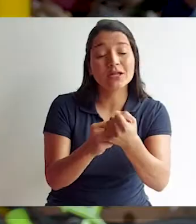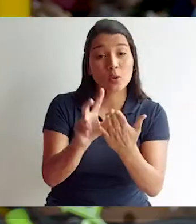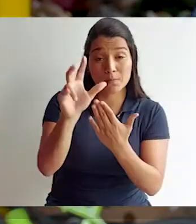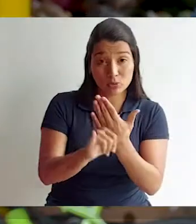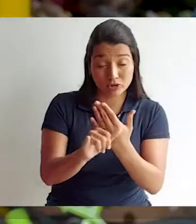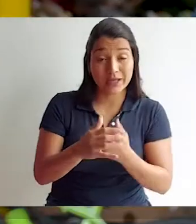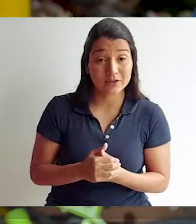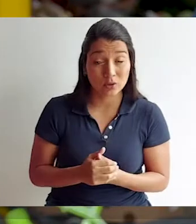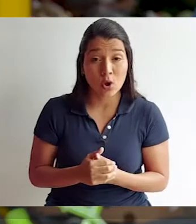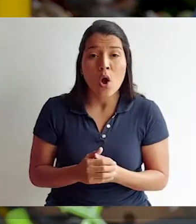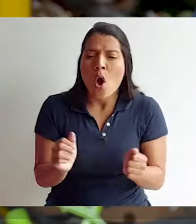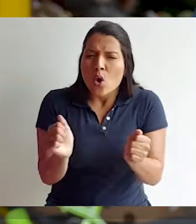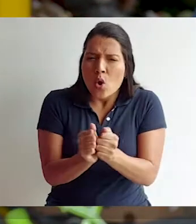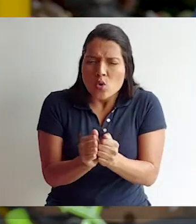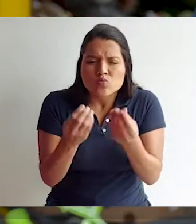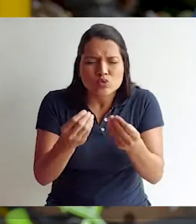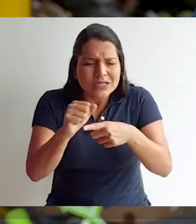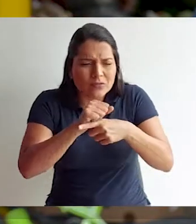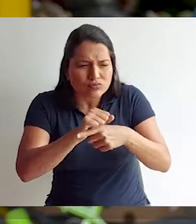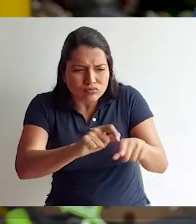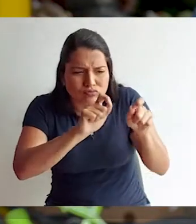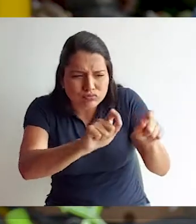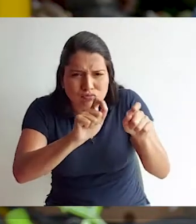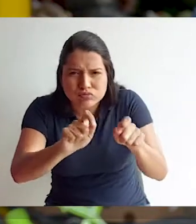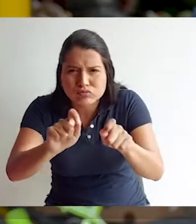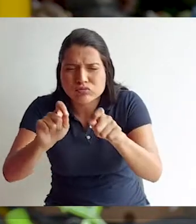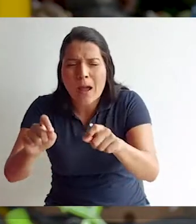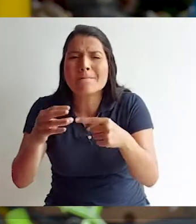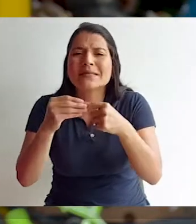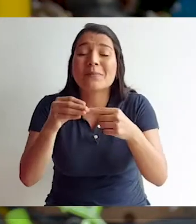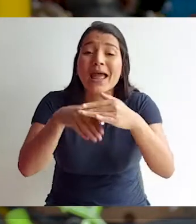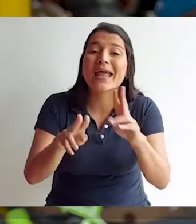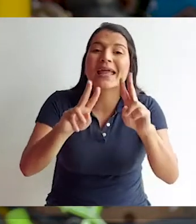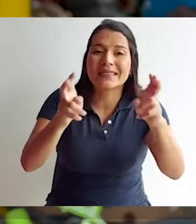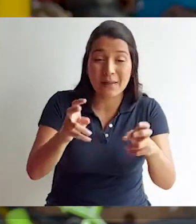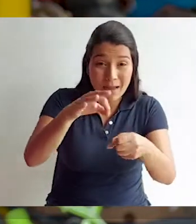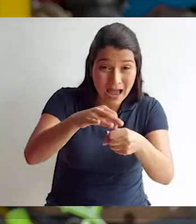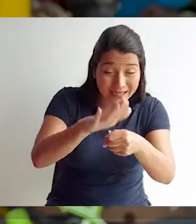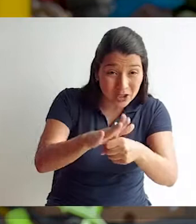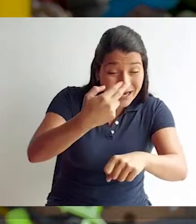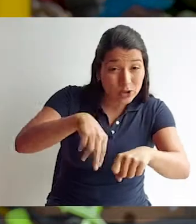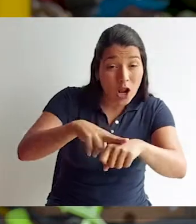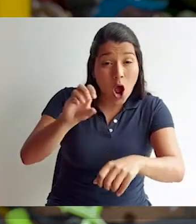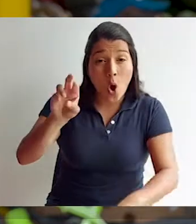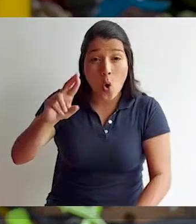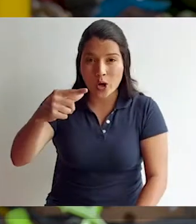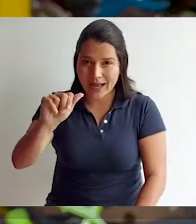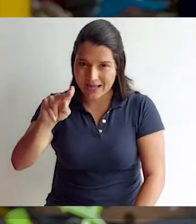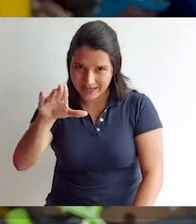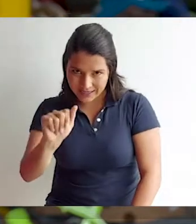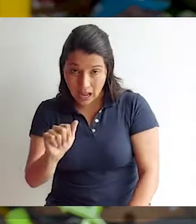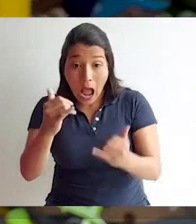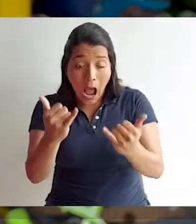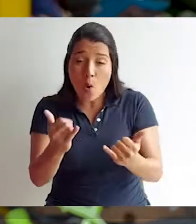Vamos a seguir apoyando al proyecto, con mucha capacitación, más que todo en tema